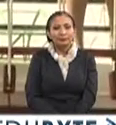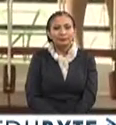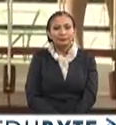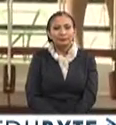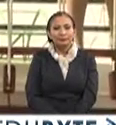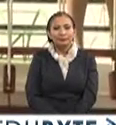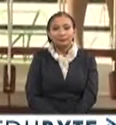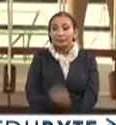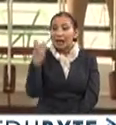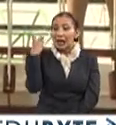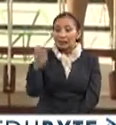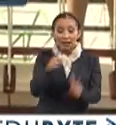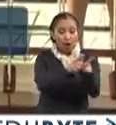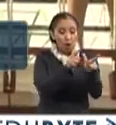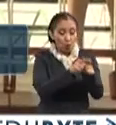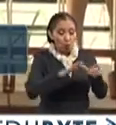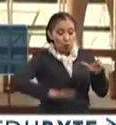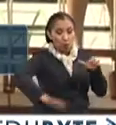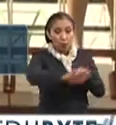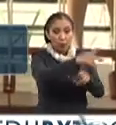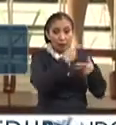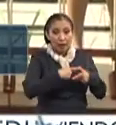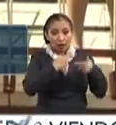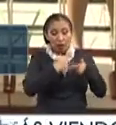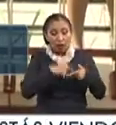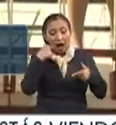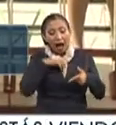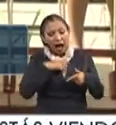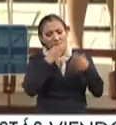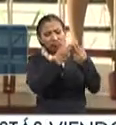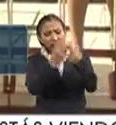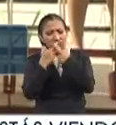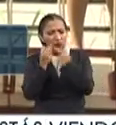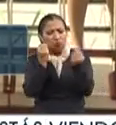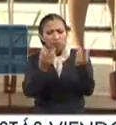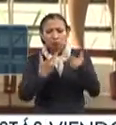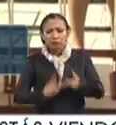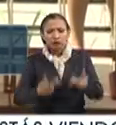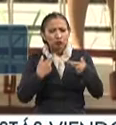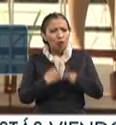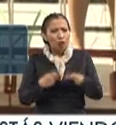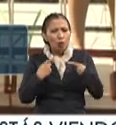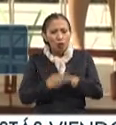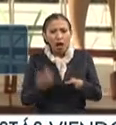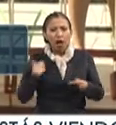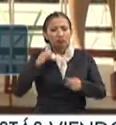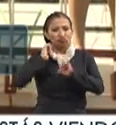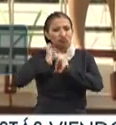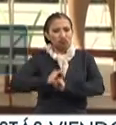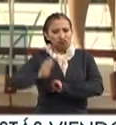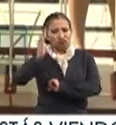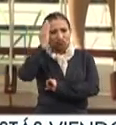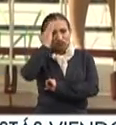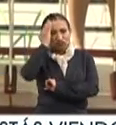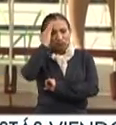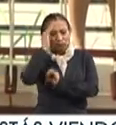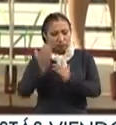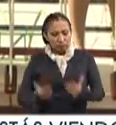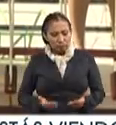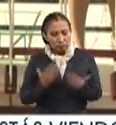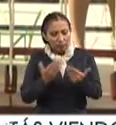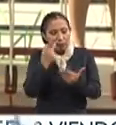Esta tripulación, donde hay decenas de oficiales motivados